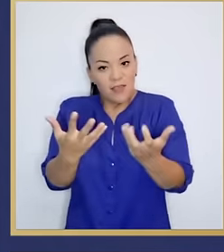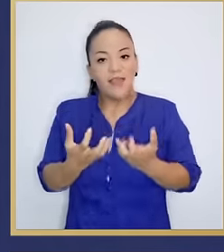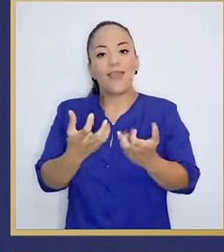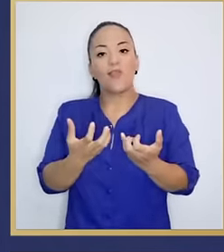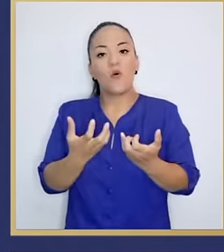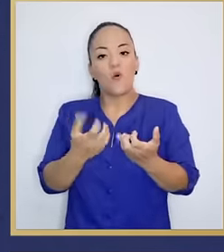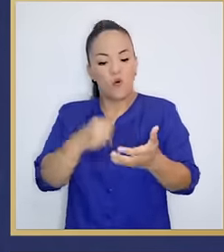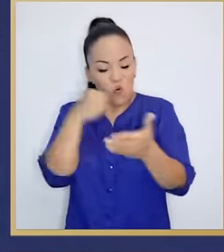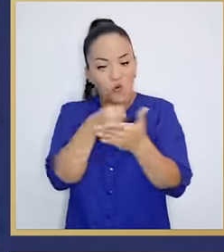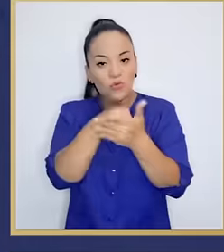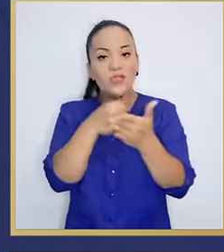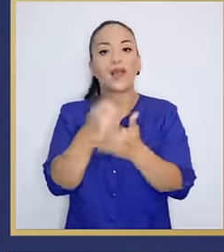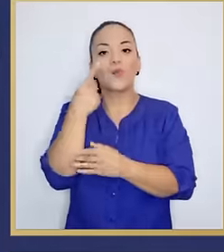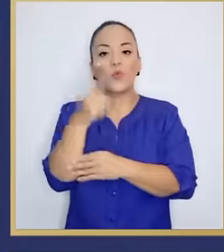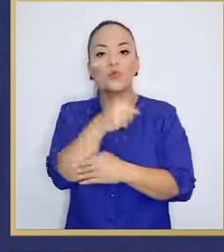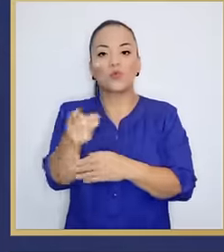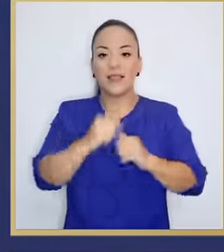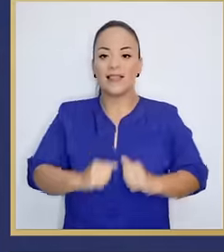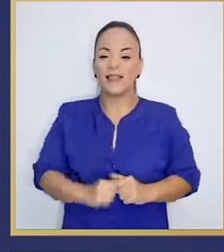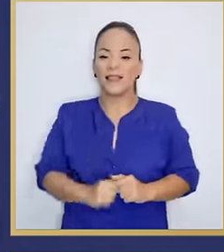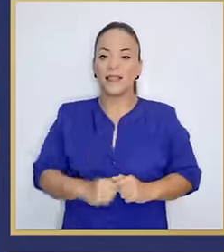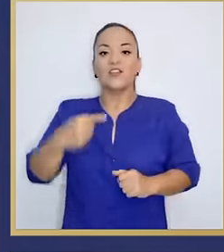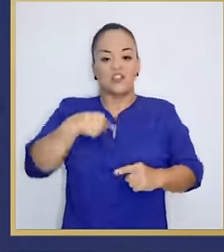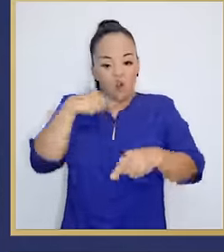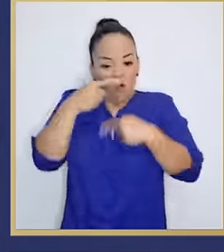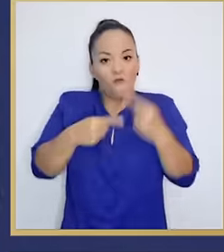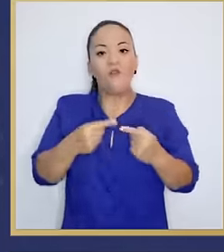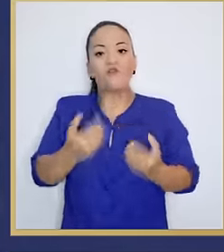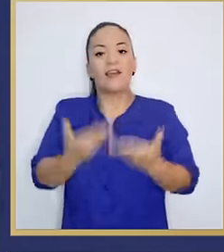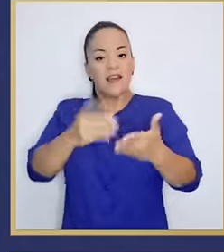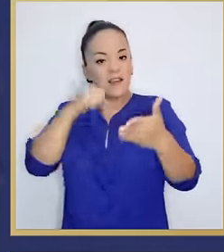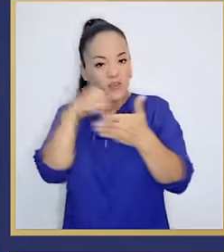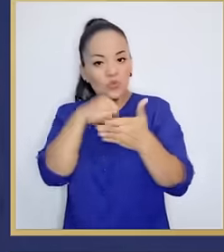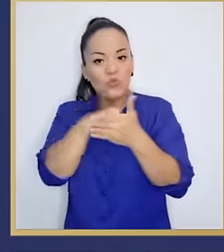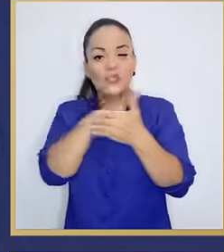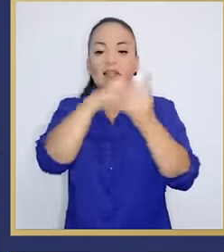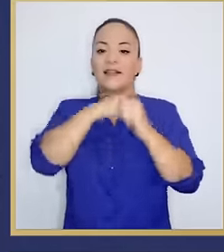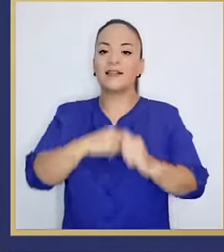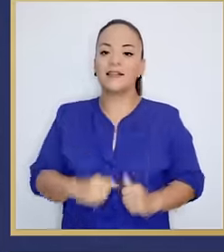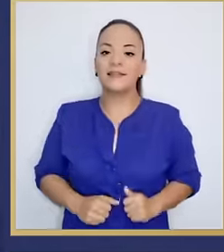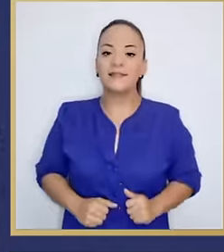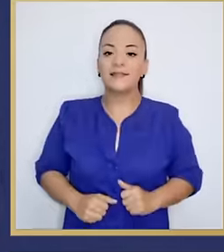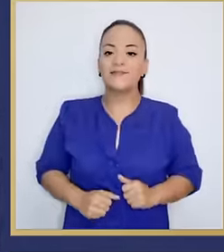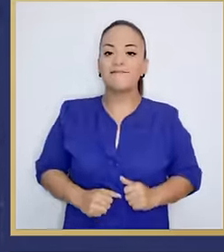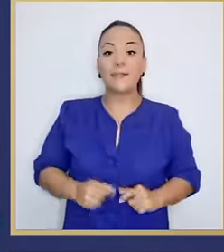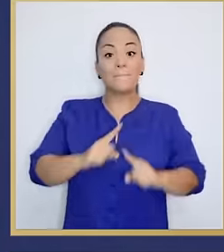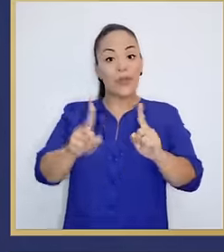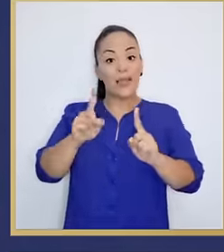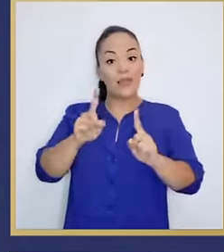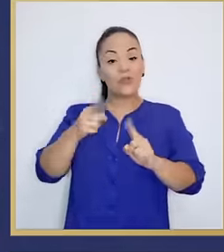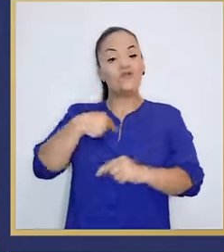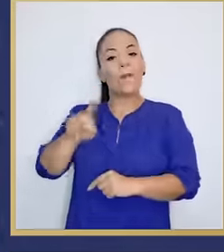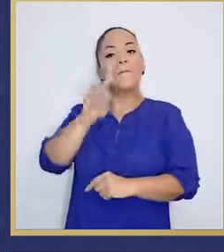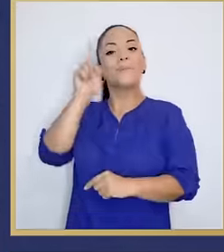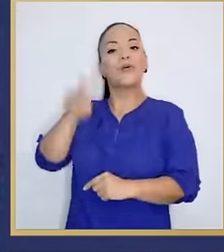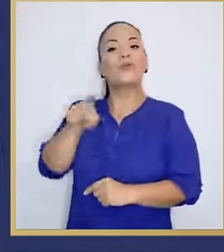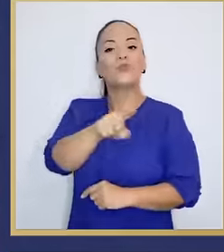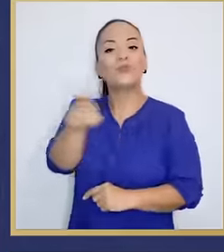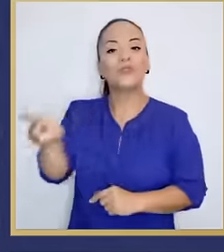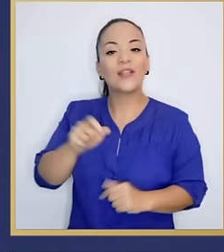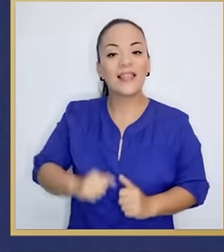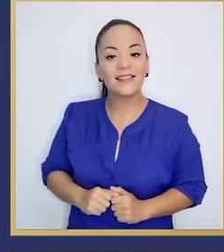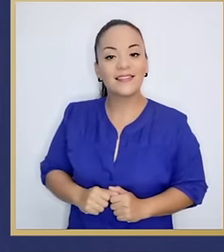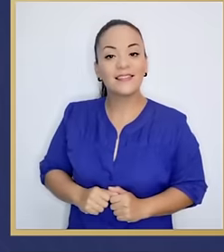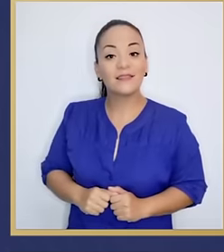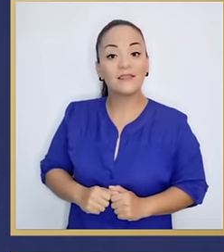lucha. Yo voy a dar esta lucha. La pregunta es, ¿lo vamos a hacer